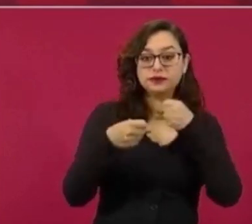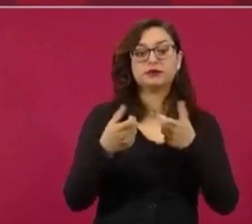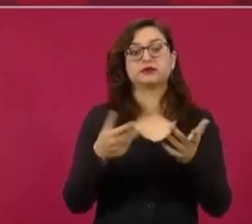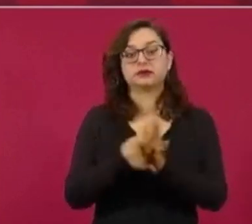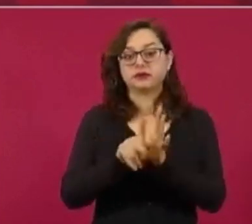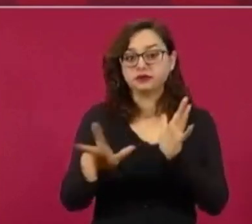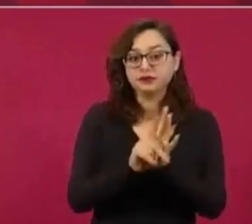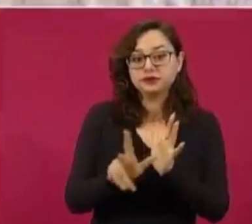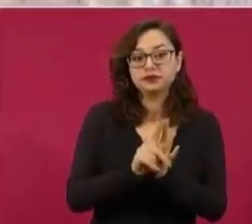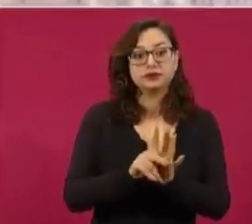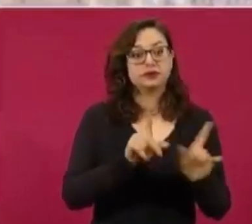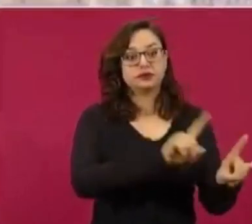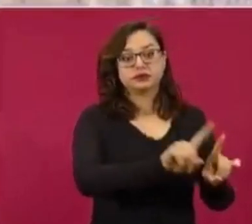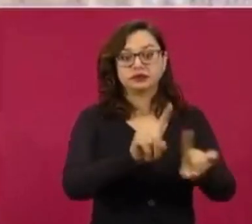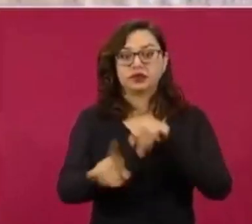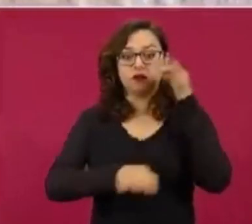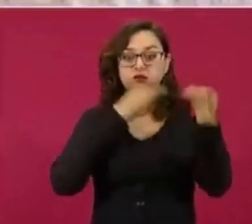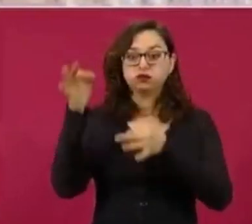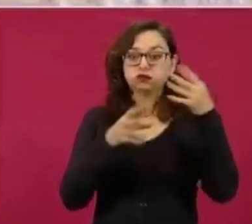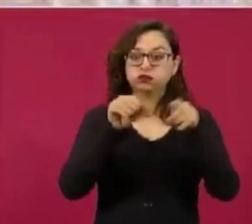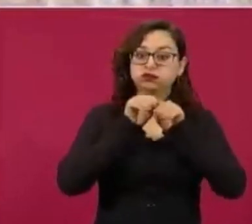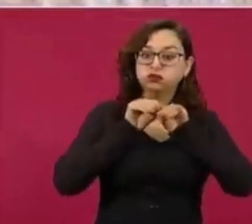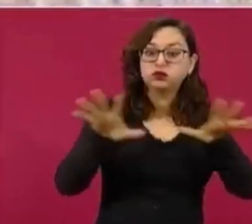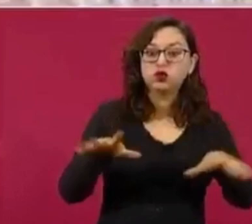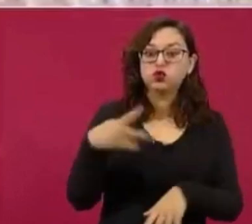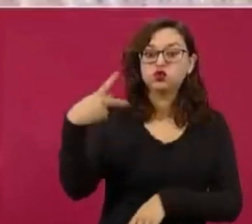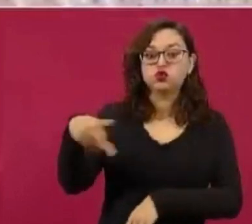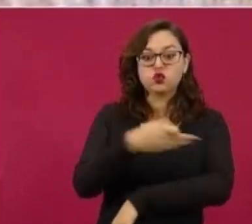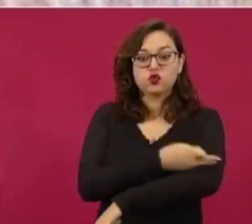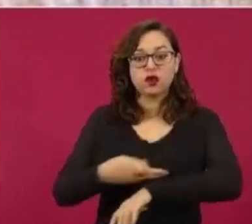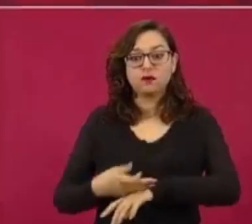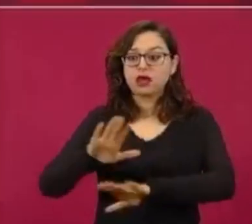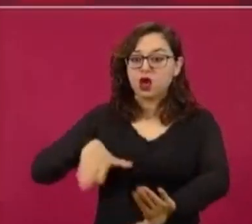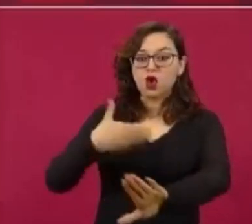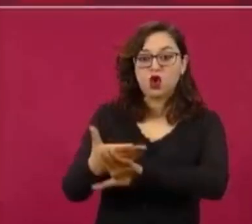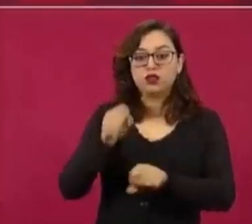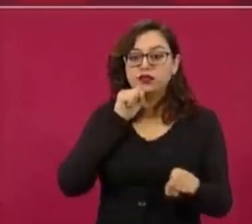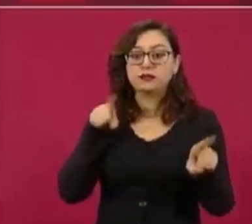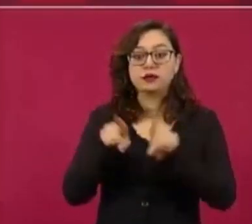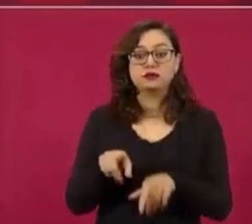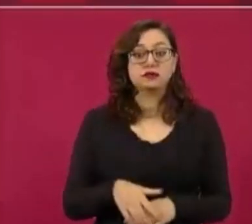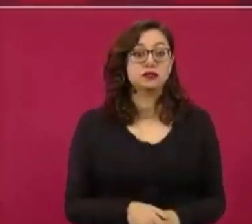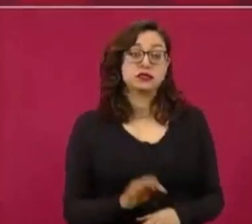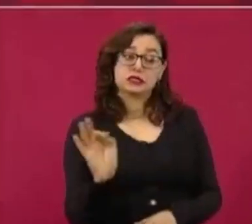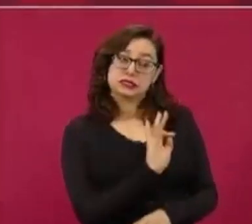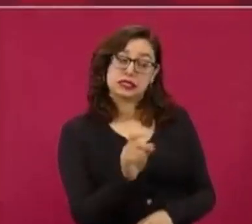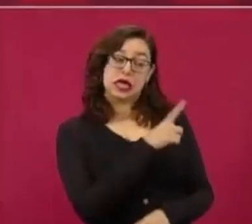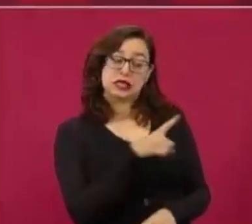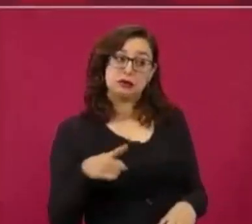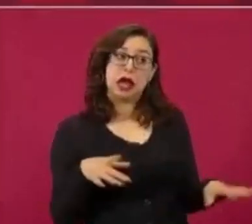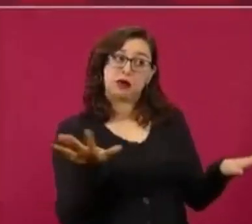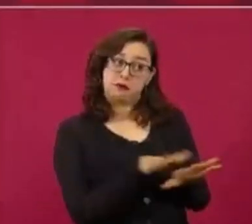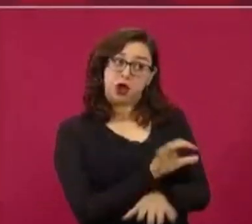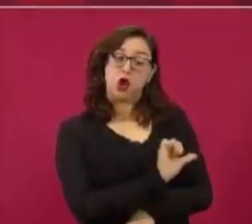Reforma, se metió hasta con la familia de Pedro. ¿Pero no será necesario reconsiderar, presidente? No,